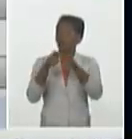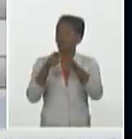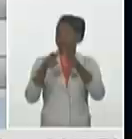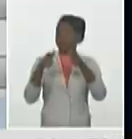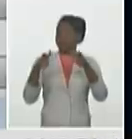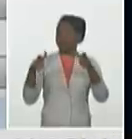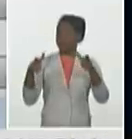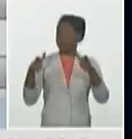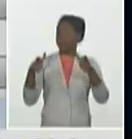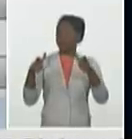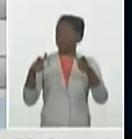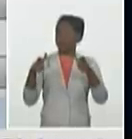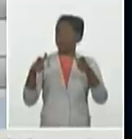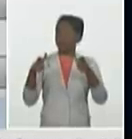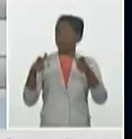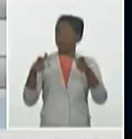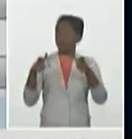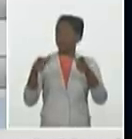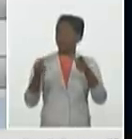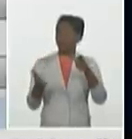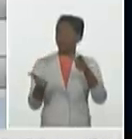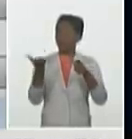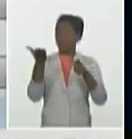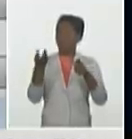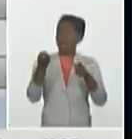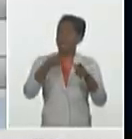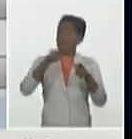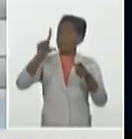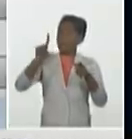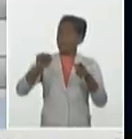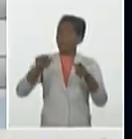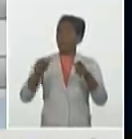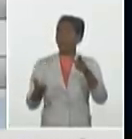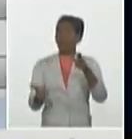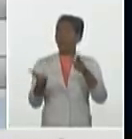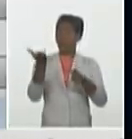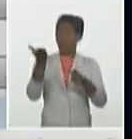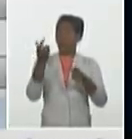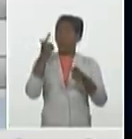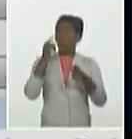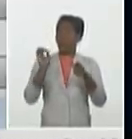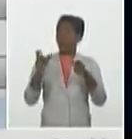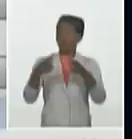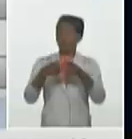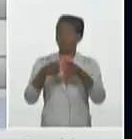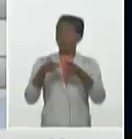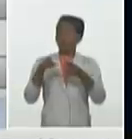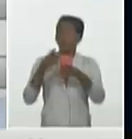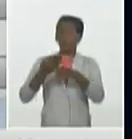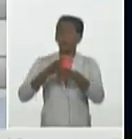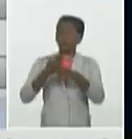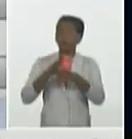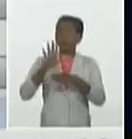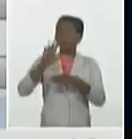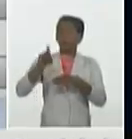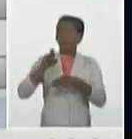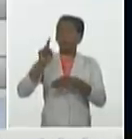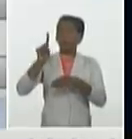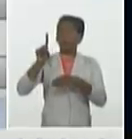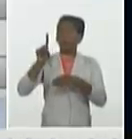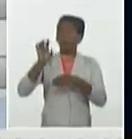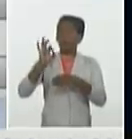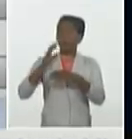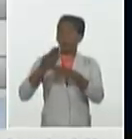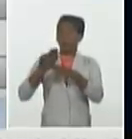día de ayer, 19 más y que esto hace que el 5,1% de todas las muestras analizadas